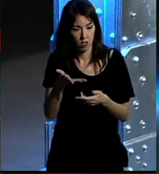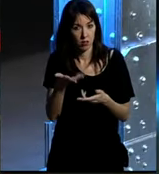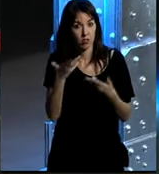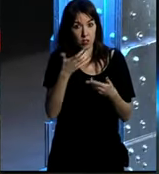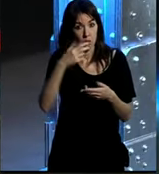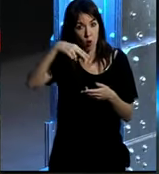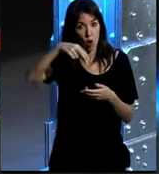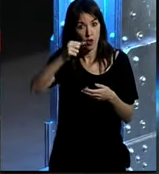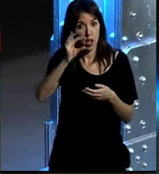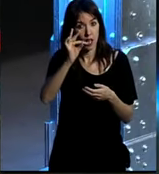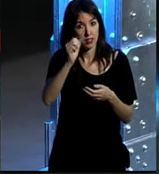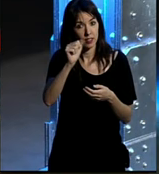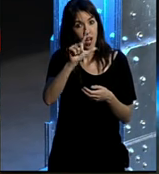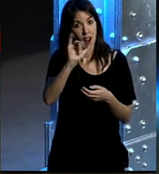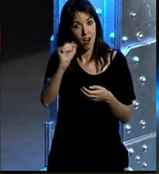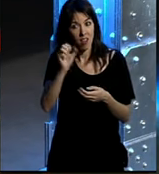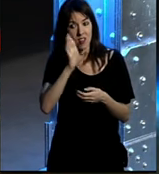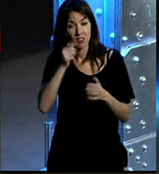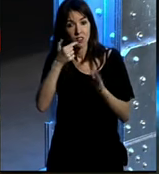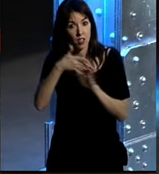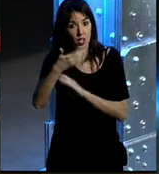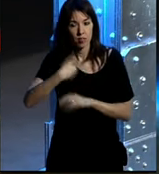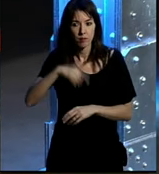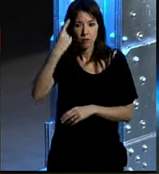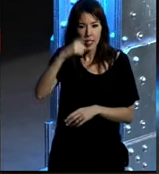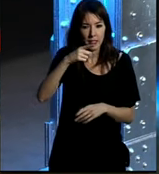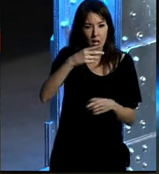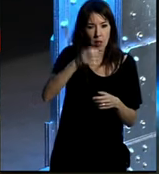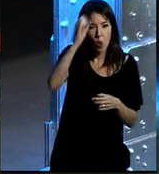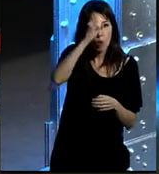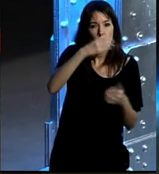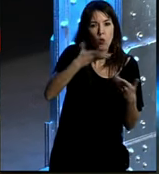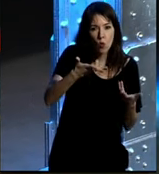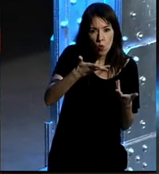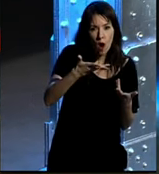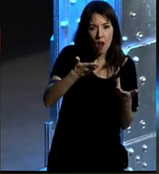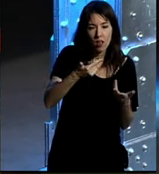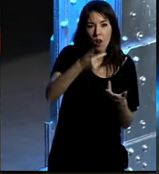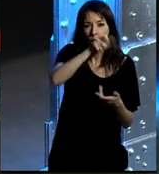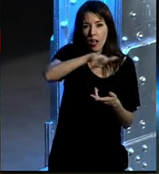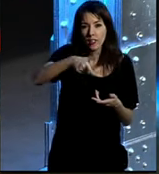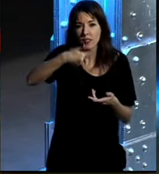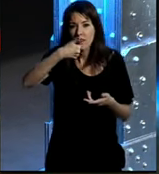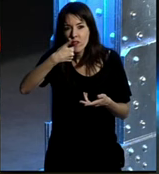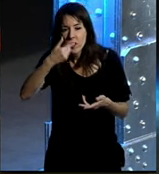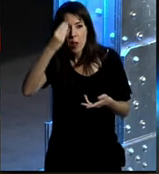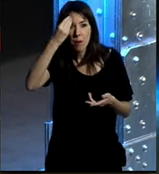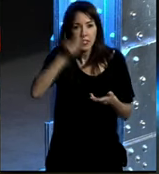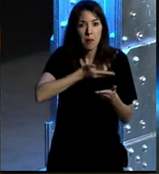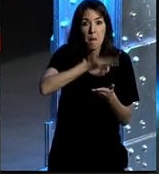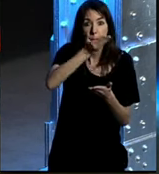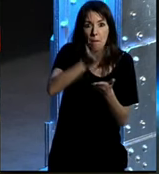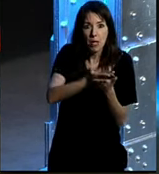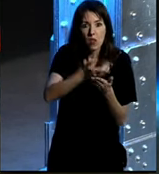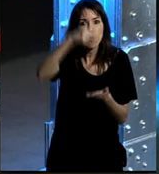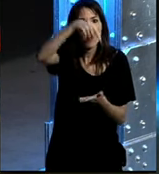decía Natalia una vez sabes de qué se está hablando sabes lo que la gente dice opina piensa pide